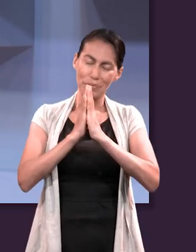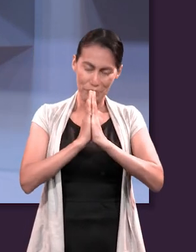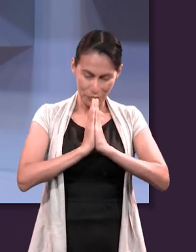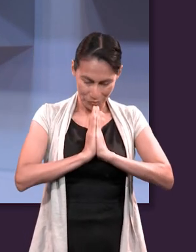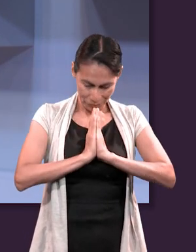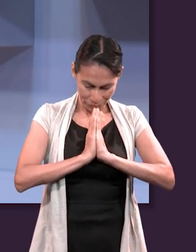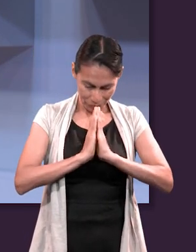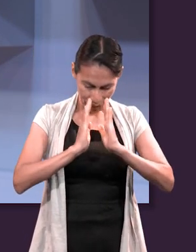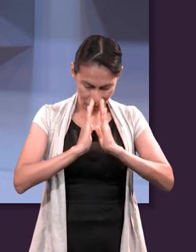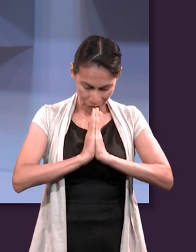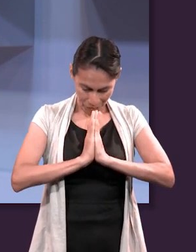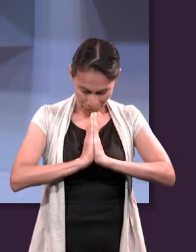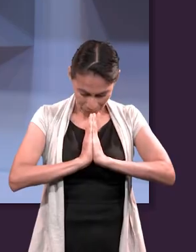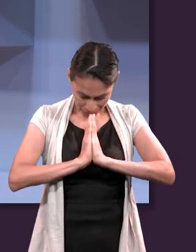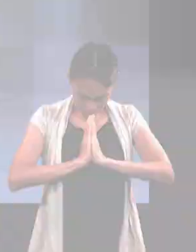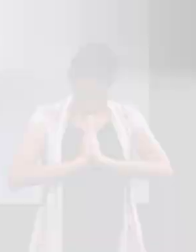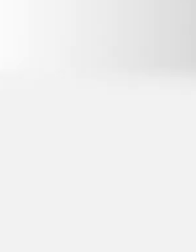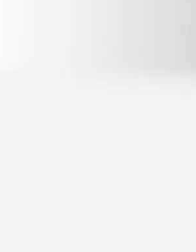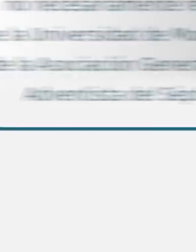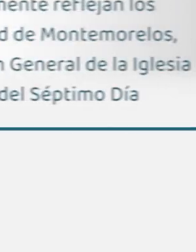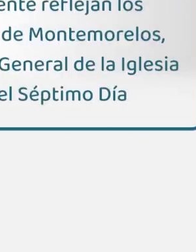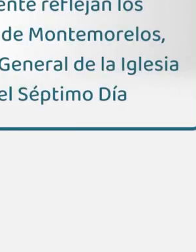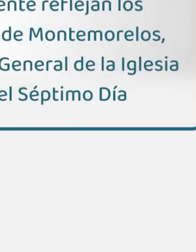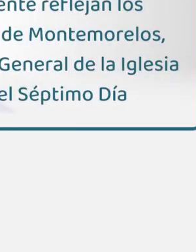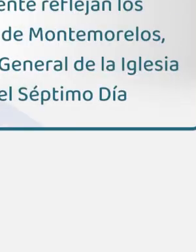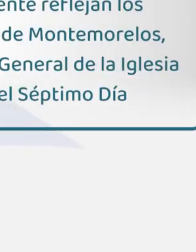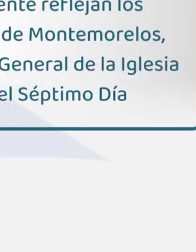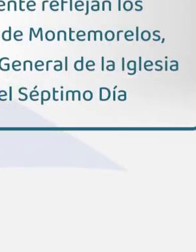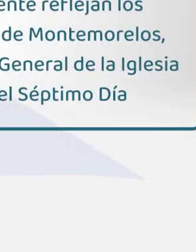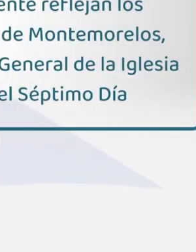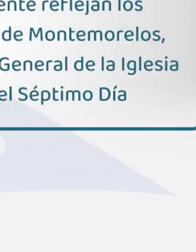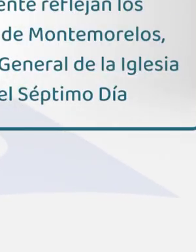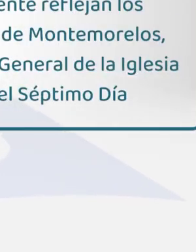por la eternidad. Amén. Amén. Amén.